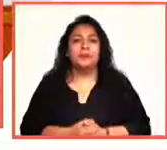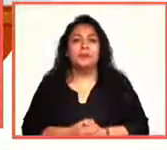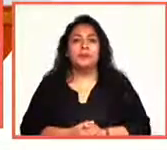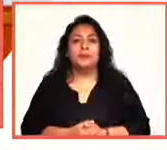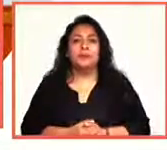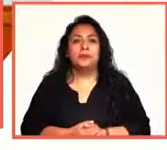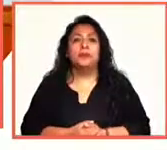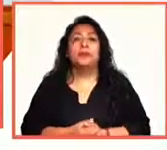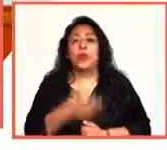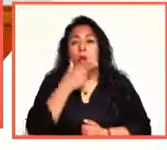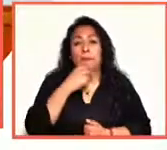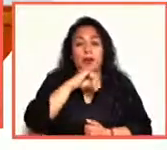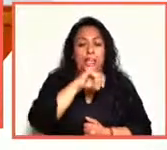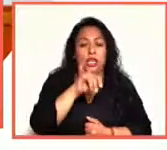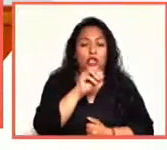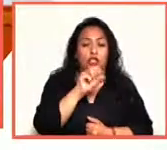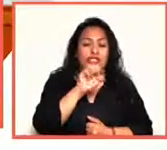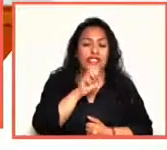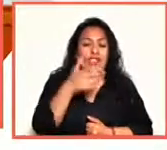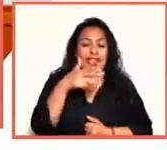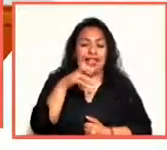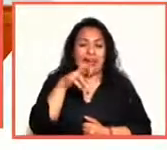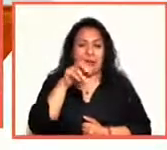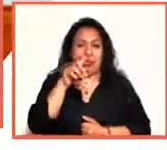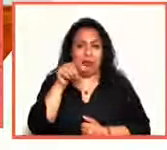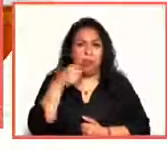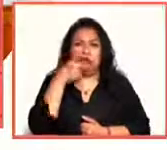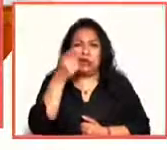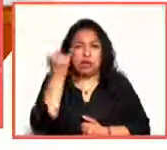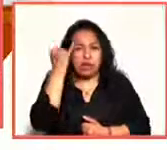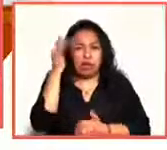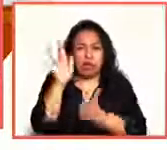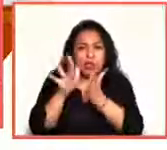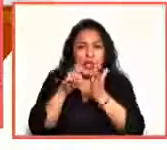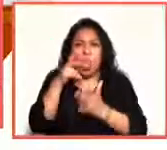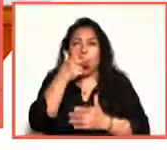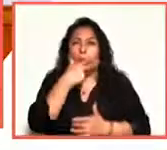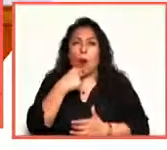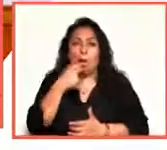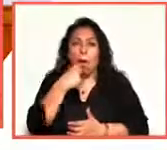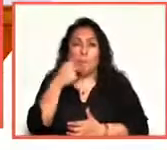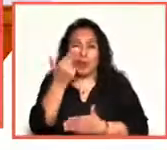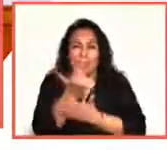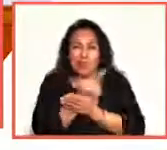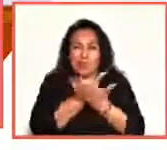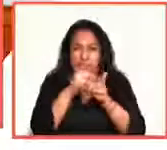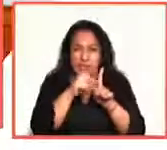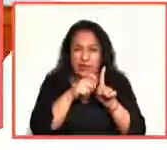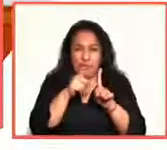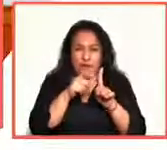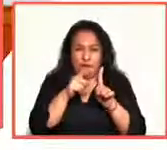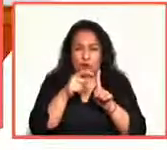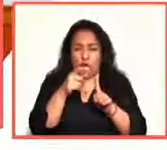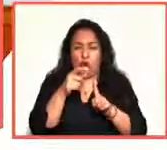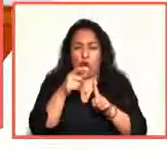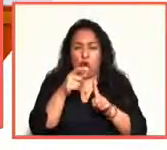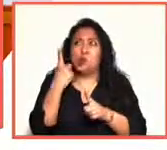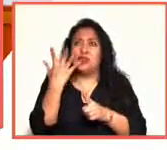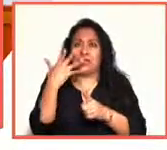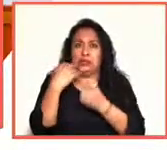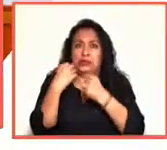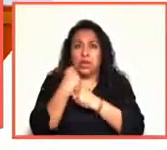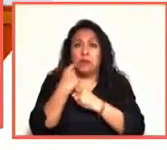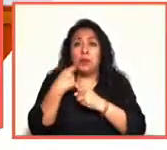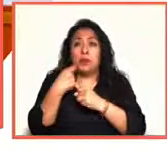José Hernández confiesa que la idea la tomó del caricaturista belga Jan Odebeck hace una década. Pero fue con el inicio de 2021